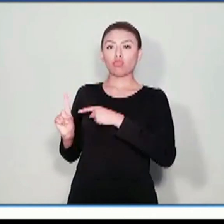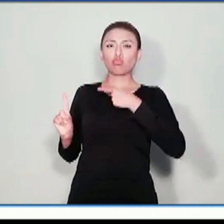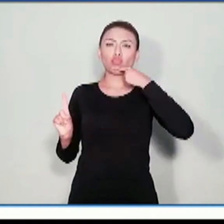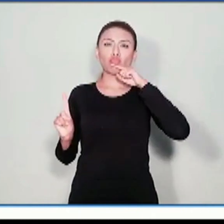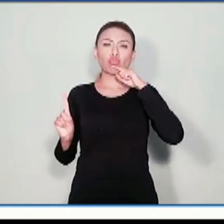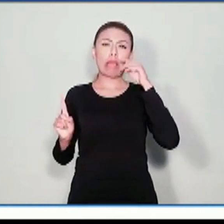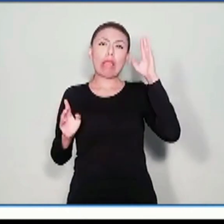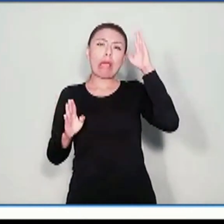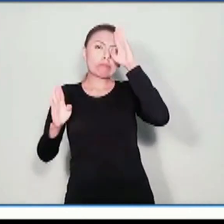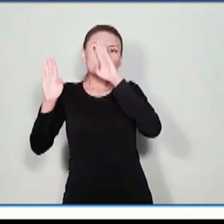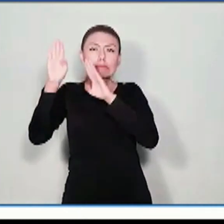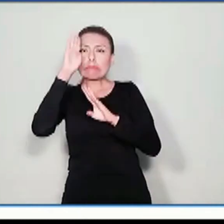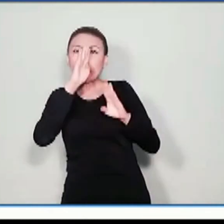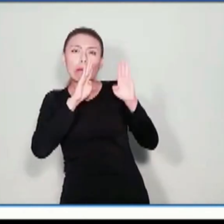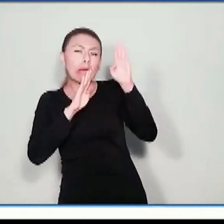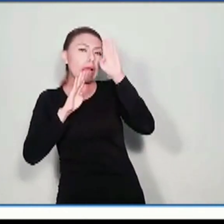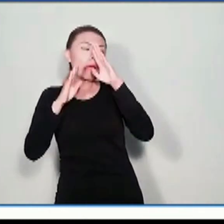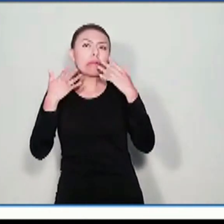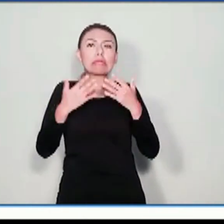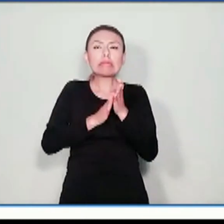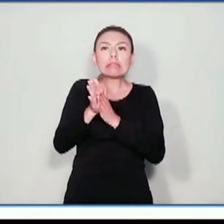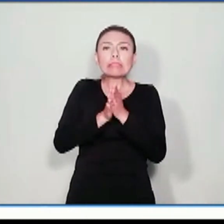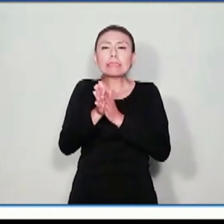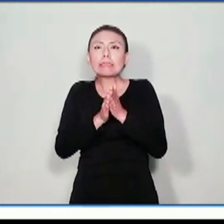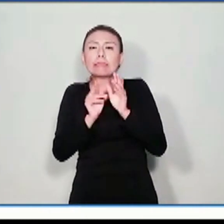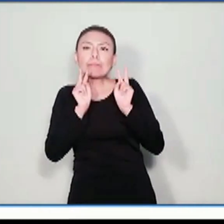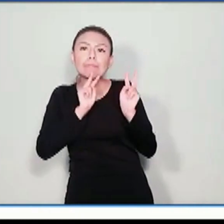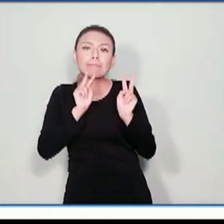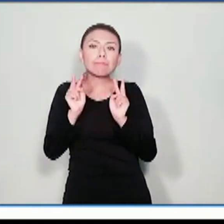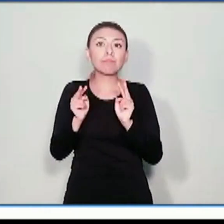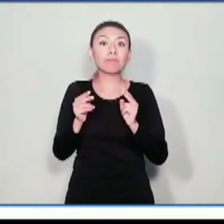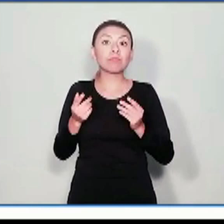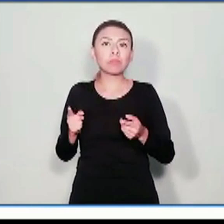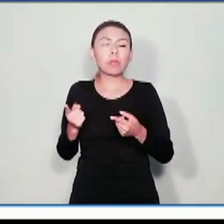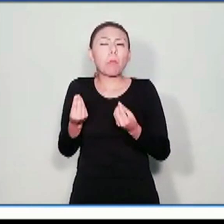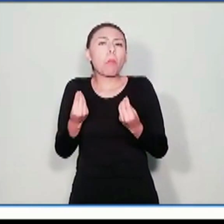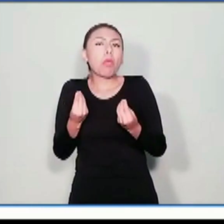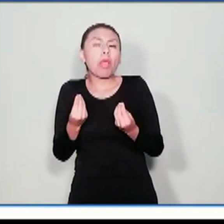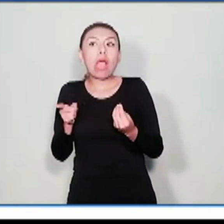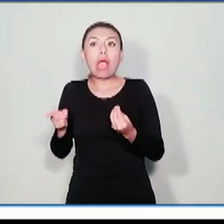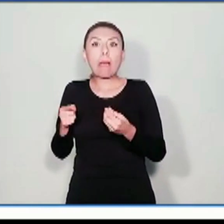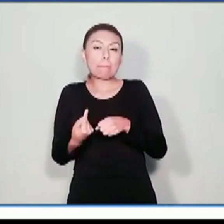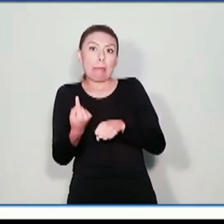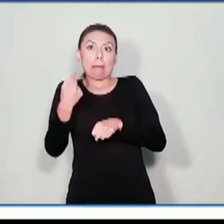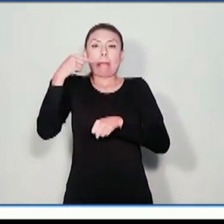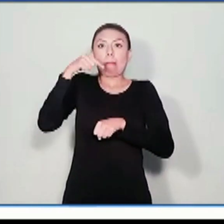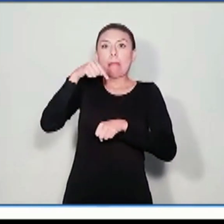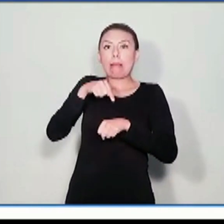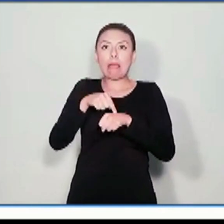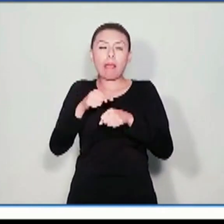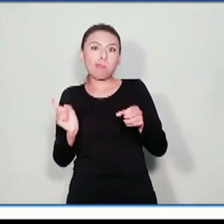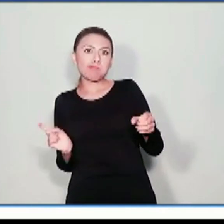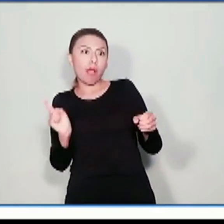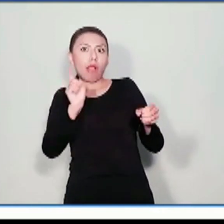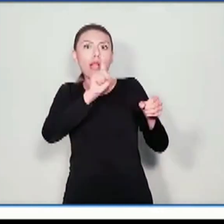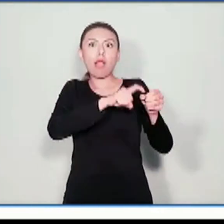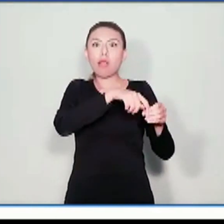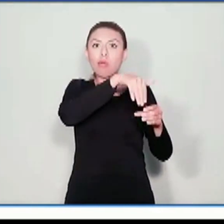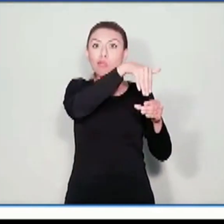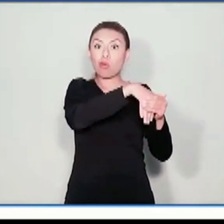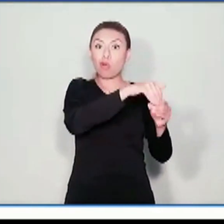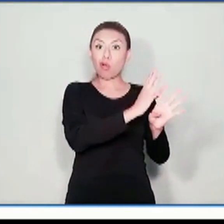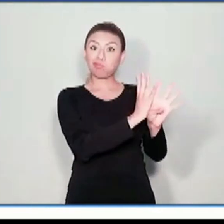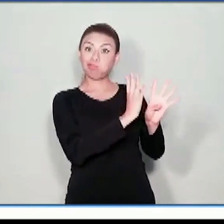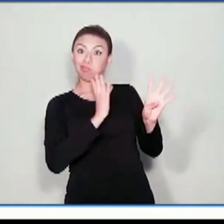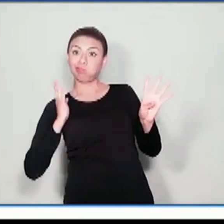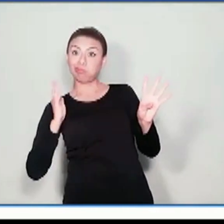Mary está preocupada y también entusiasmada porque es la primera vez que participará